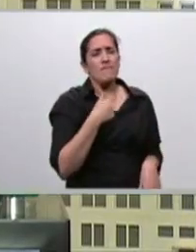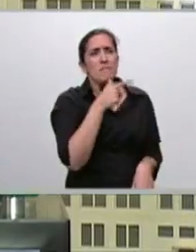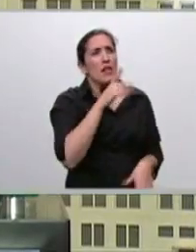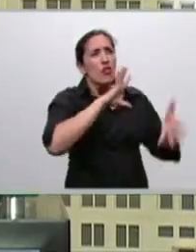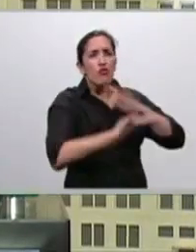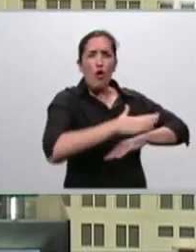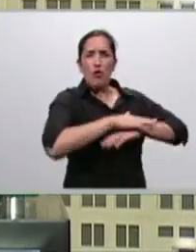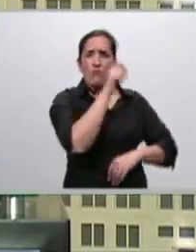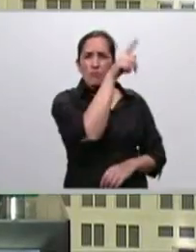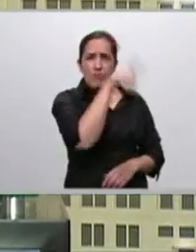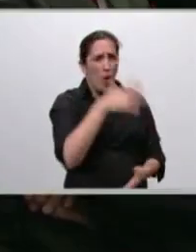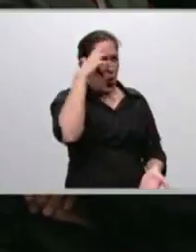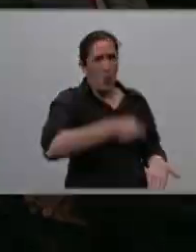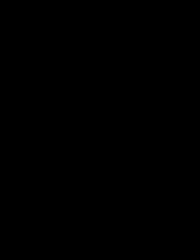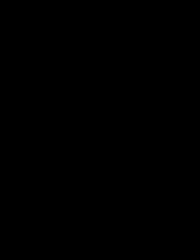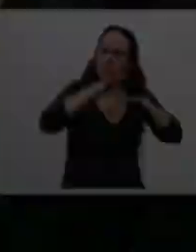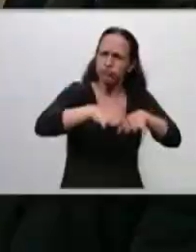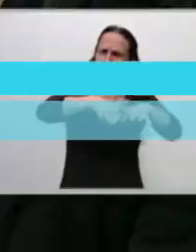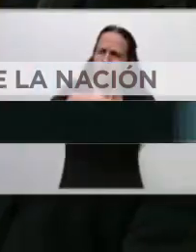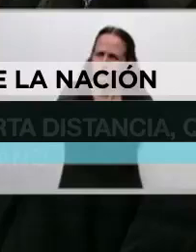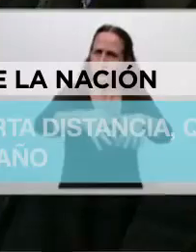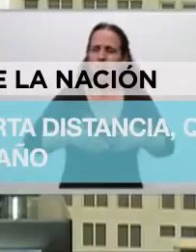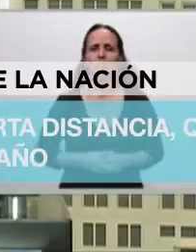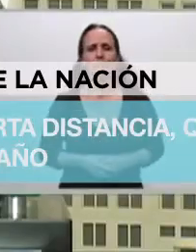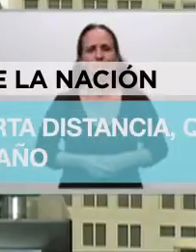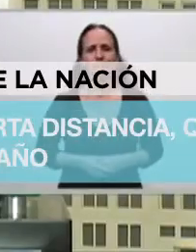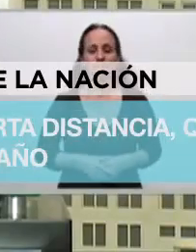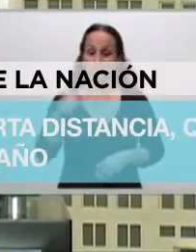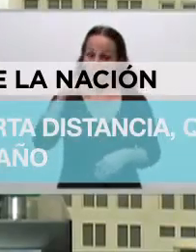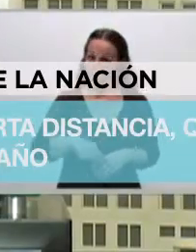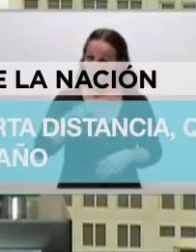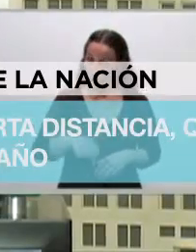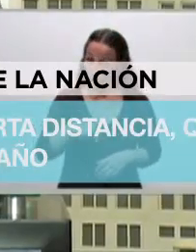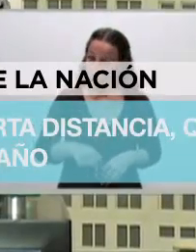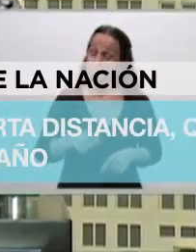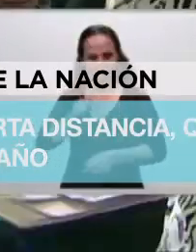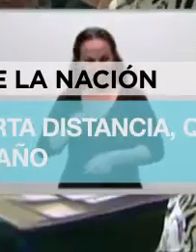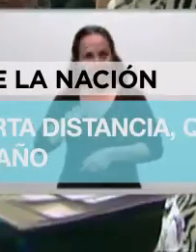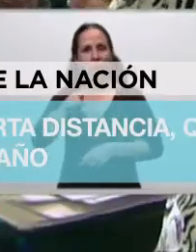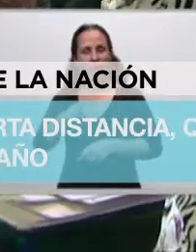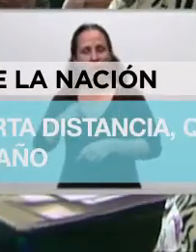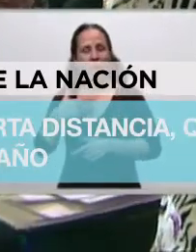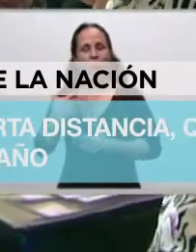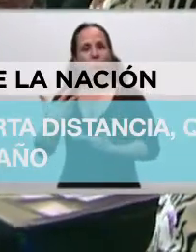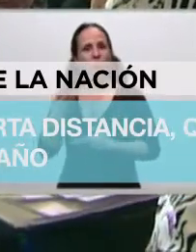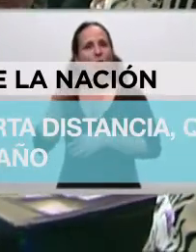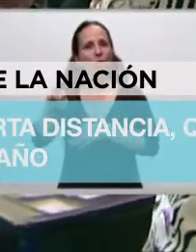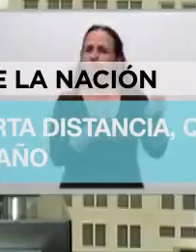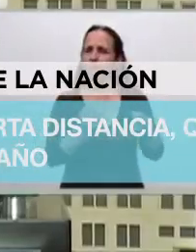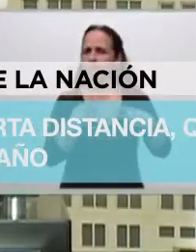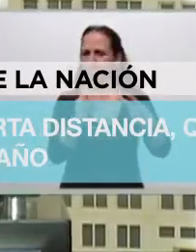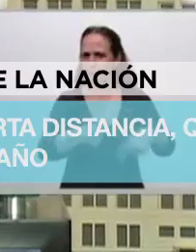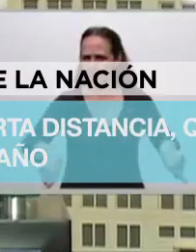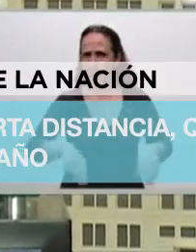ni pies ni cabeza. En el día de hoy queremos anunciar la renovación